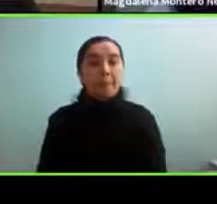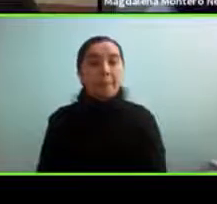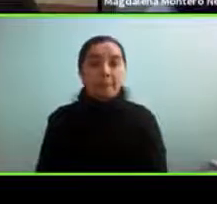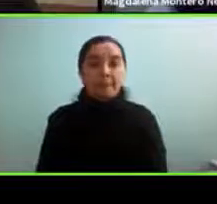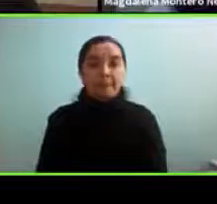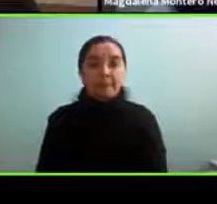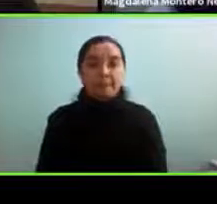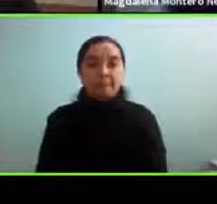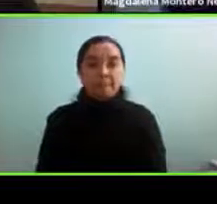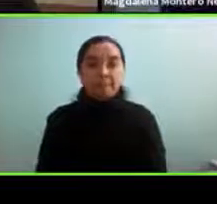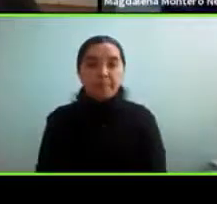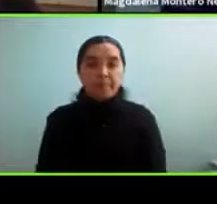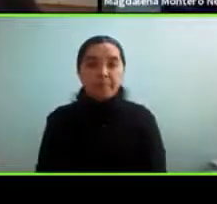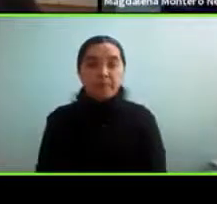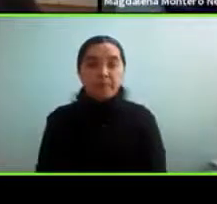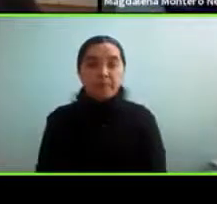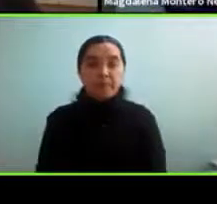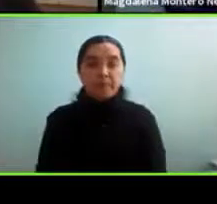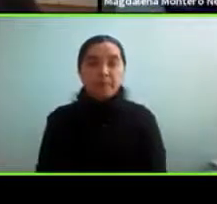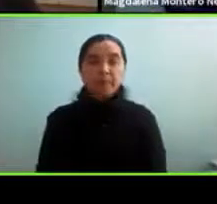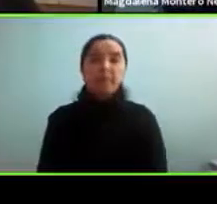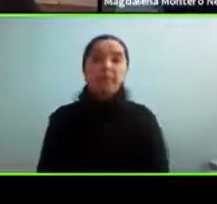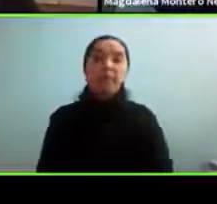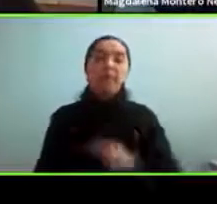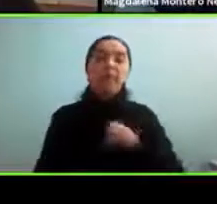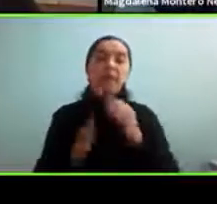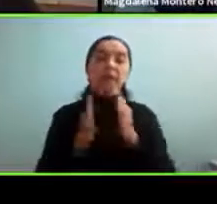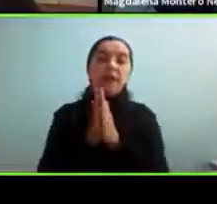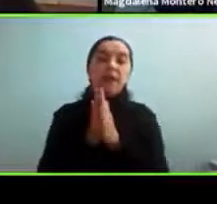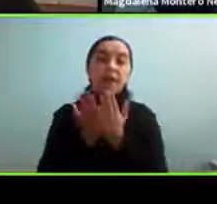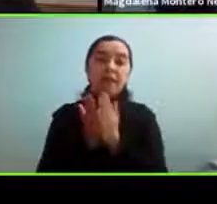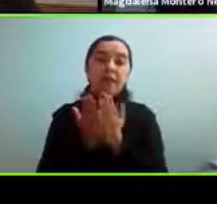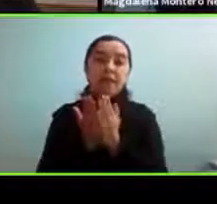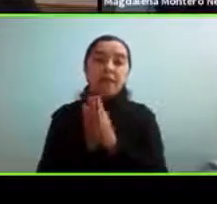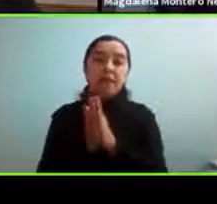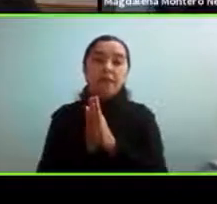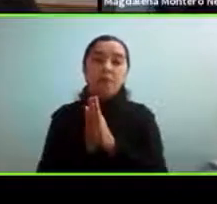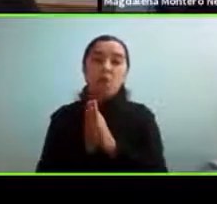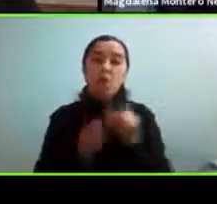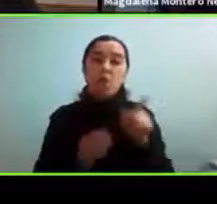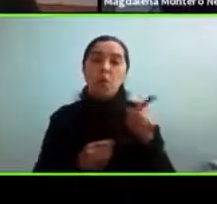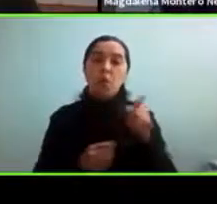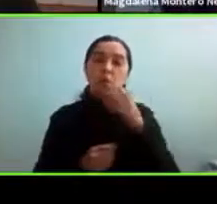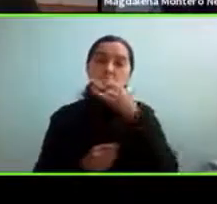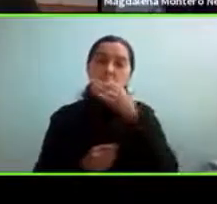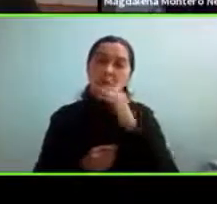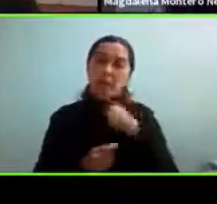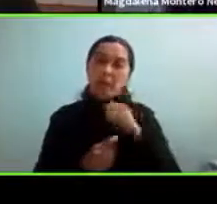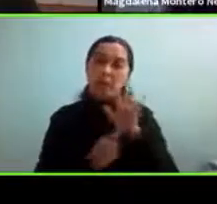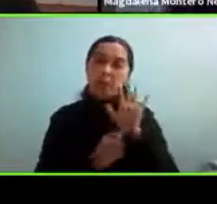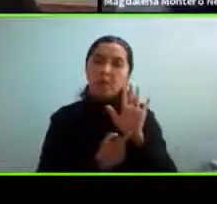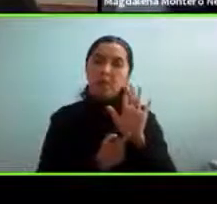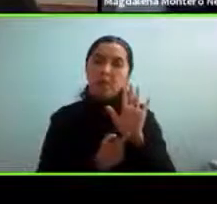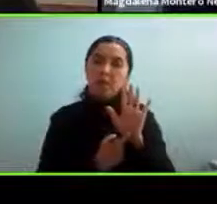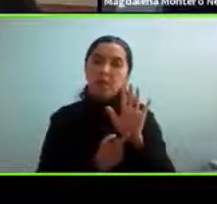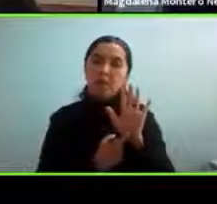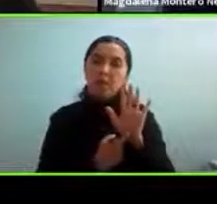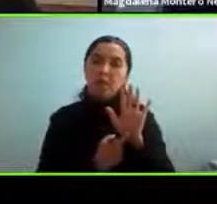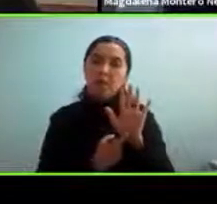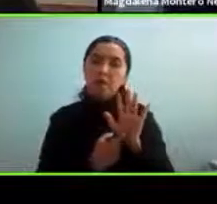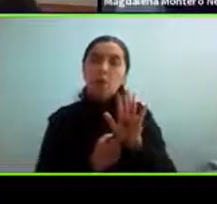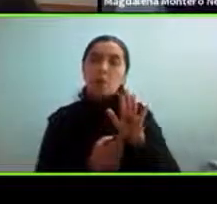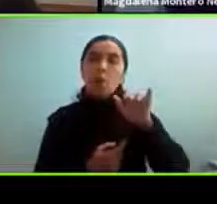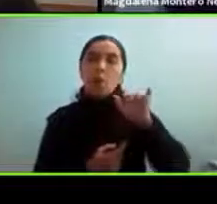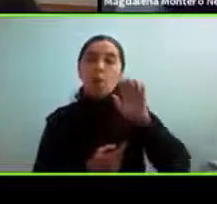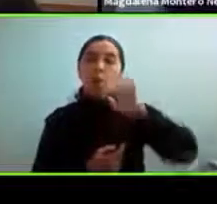Magda bueno respecto a libros uno es el que mencioné en mi presentación de Judy Singer que es una